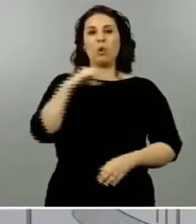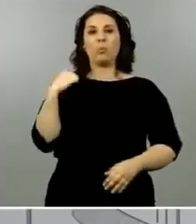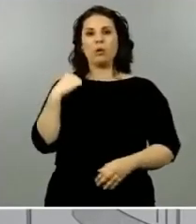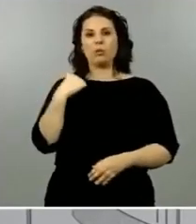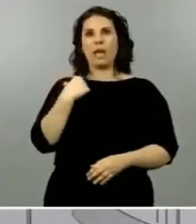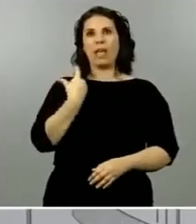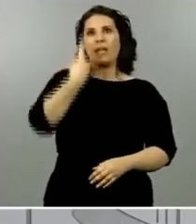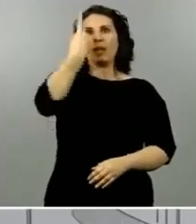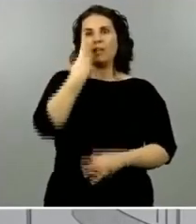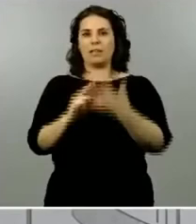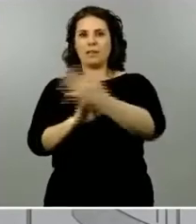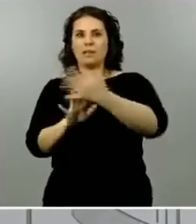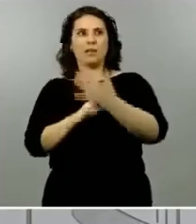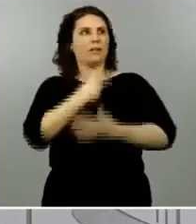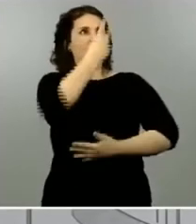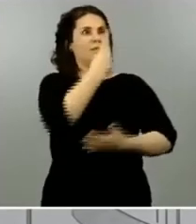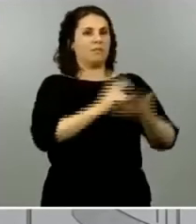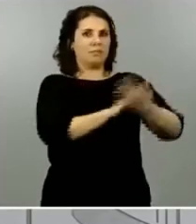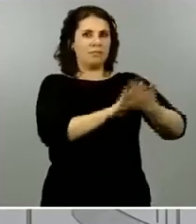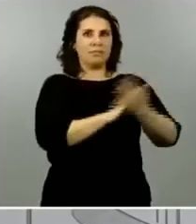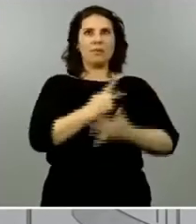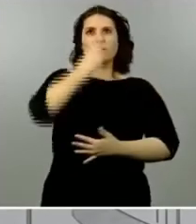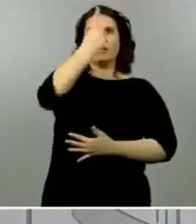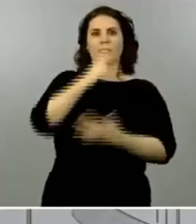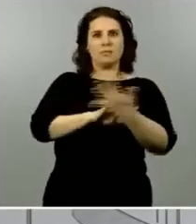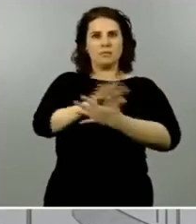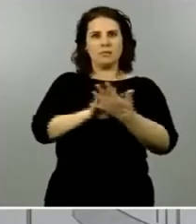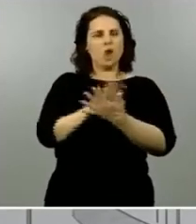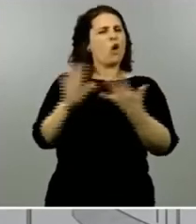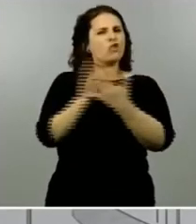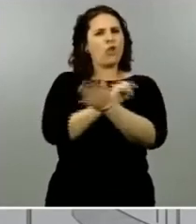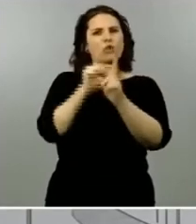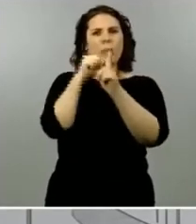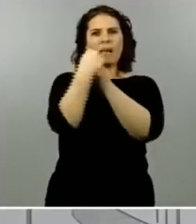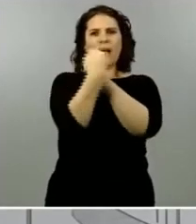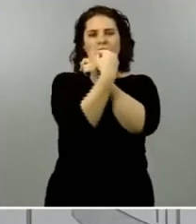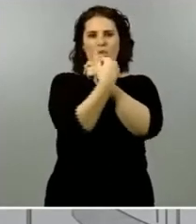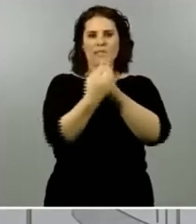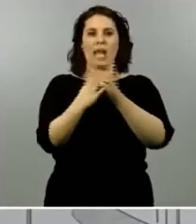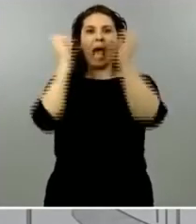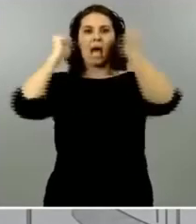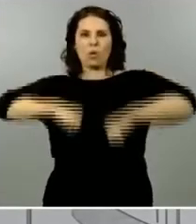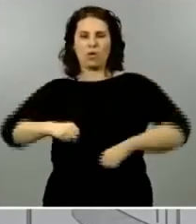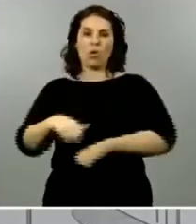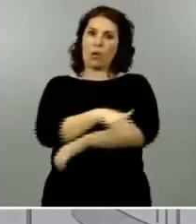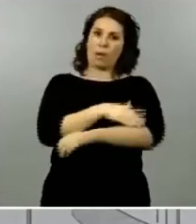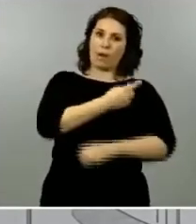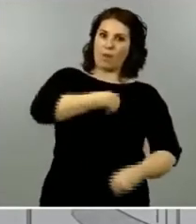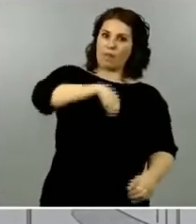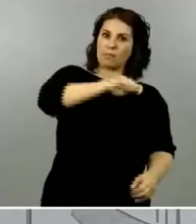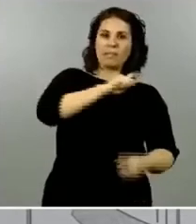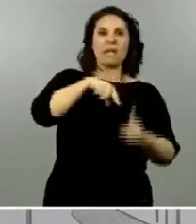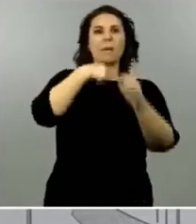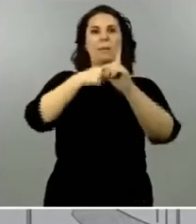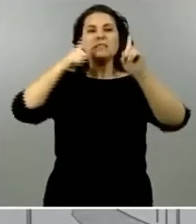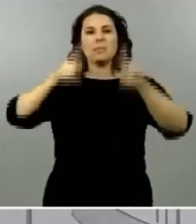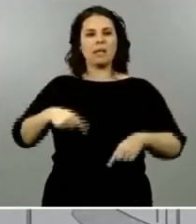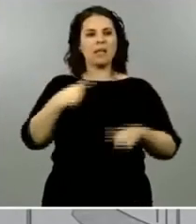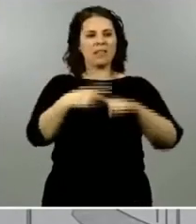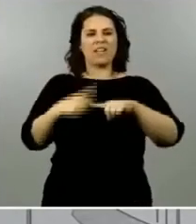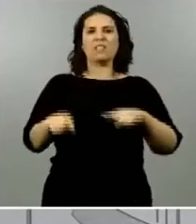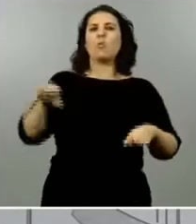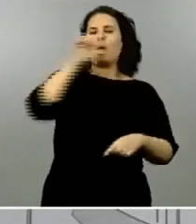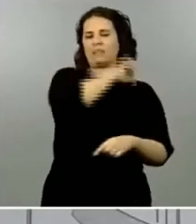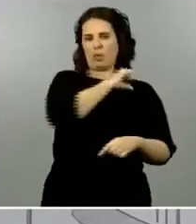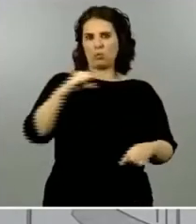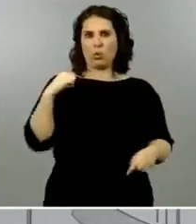los marcadores se han pactado y se han acordado entre el gobierno de España y también las distintas comunidades autónomas y a partir de ahí son